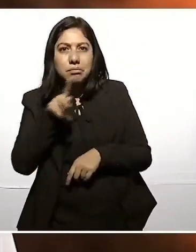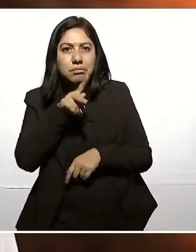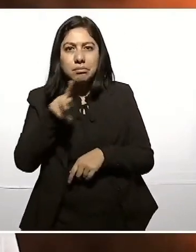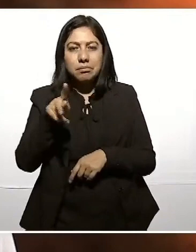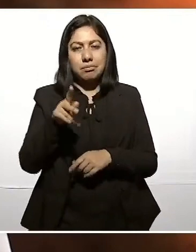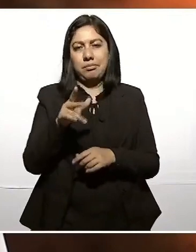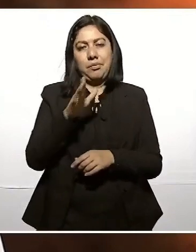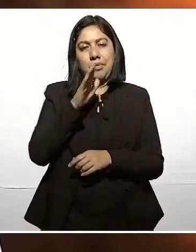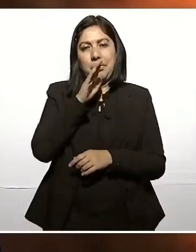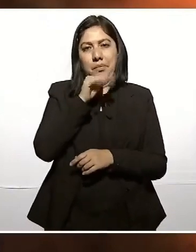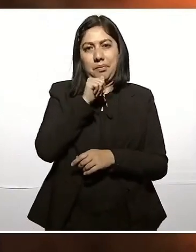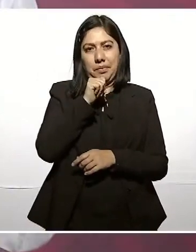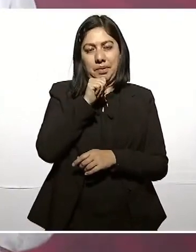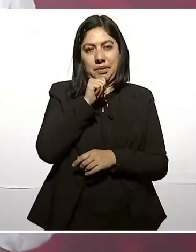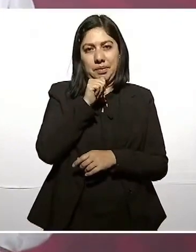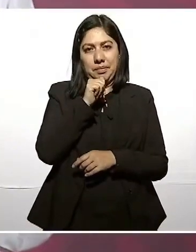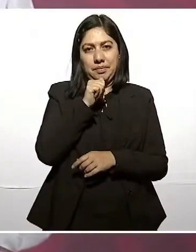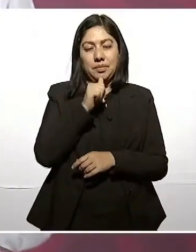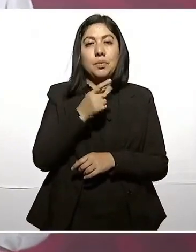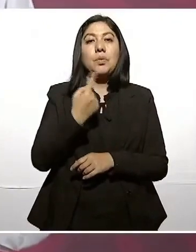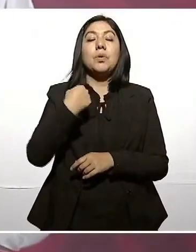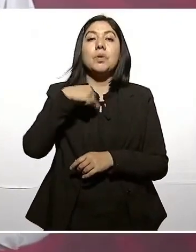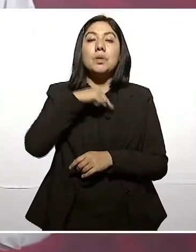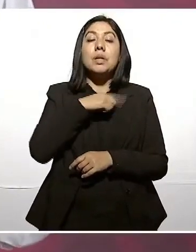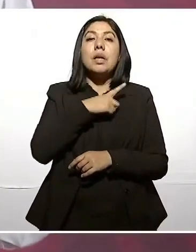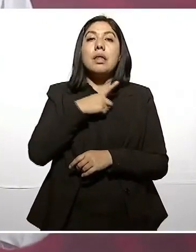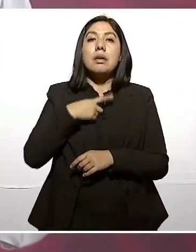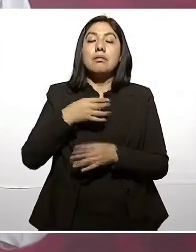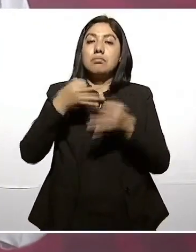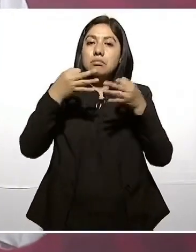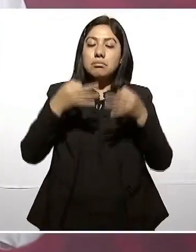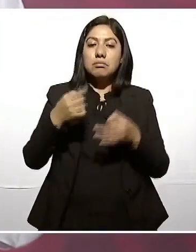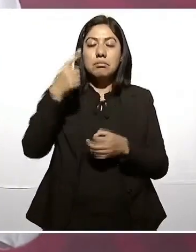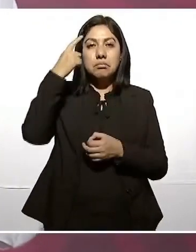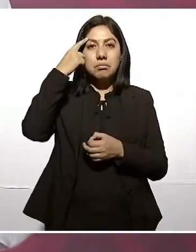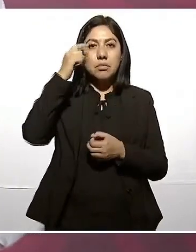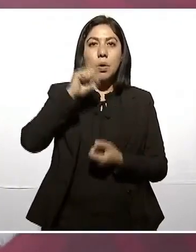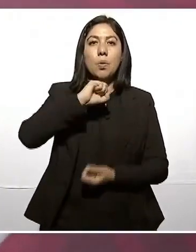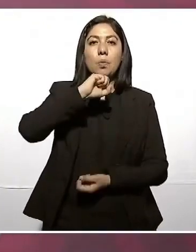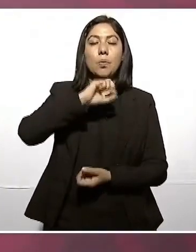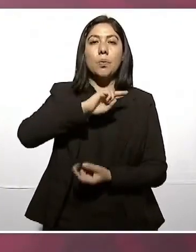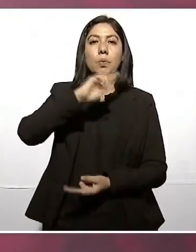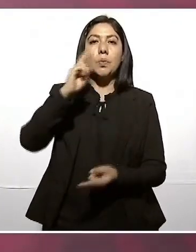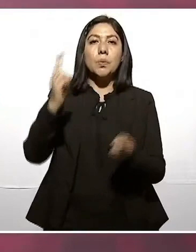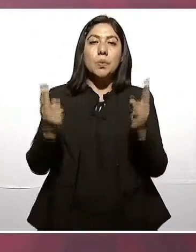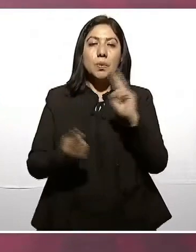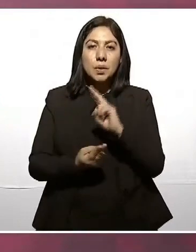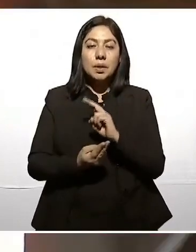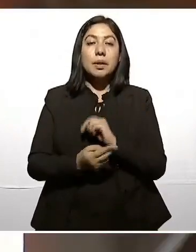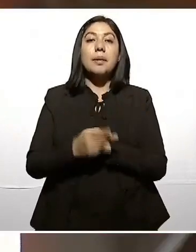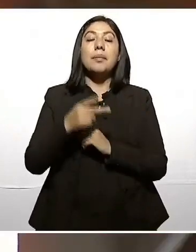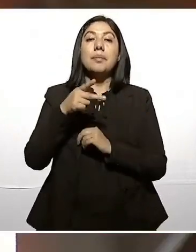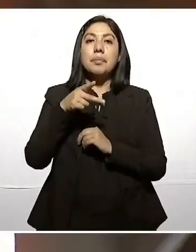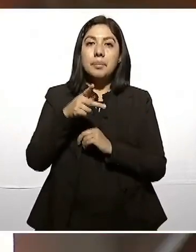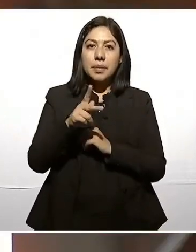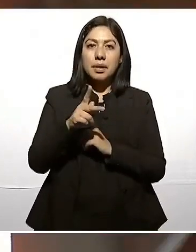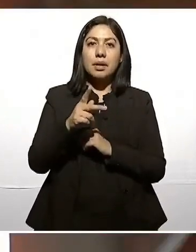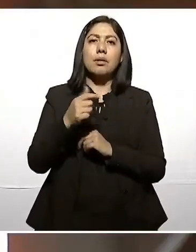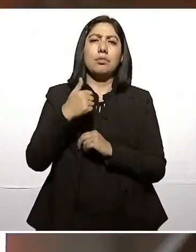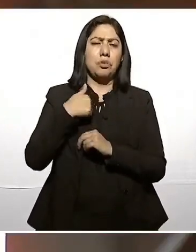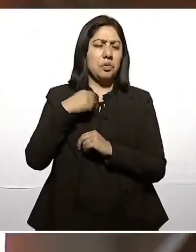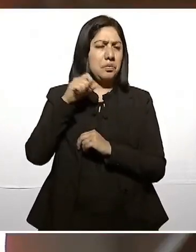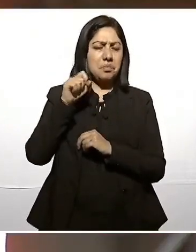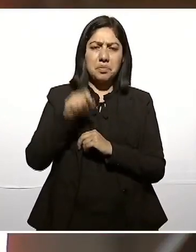Desde luego tenemos que ser universales, pero, como lo he venido